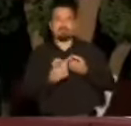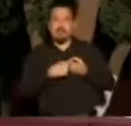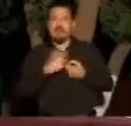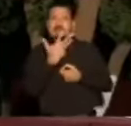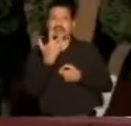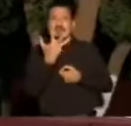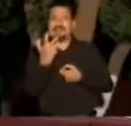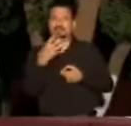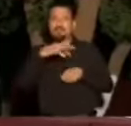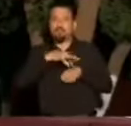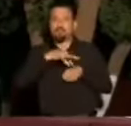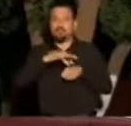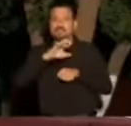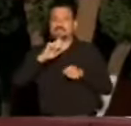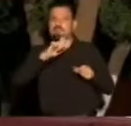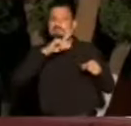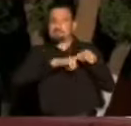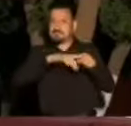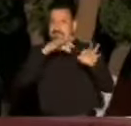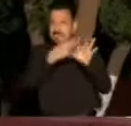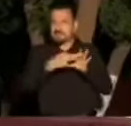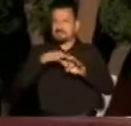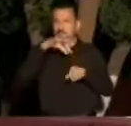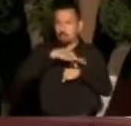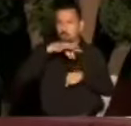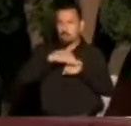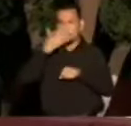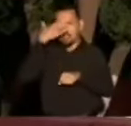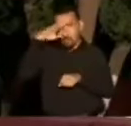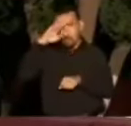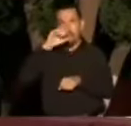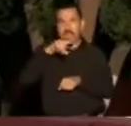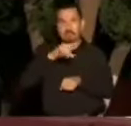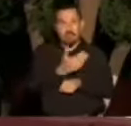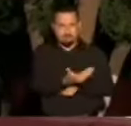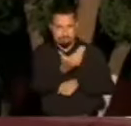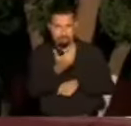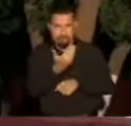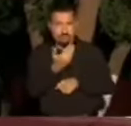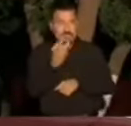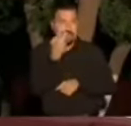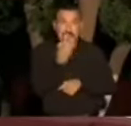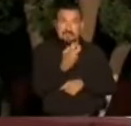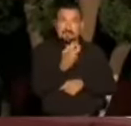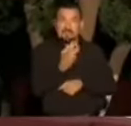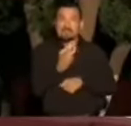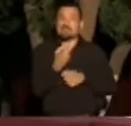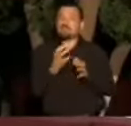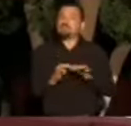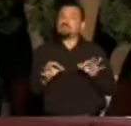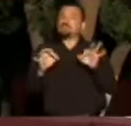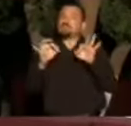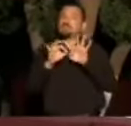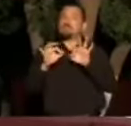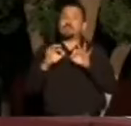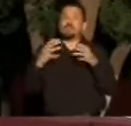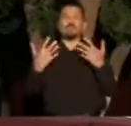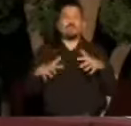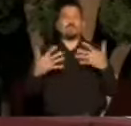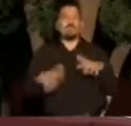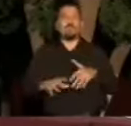especialistas médicos cubanos. Y eso tiene a los